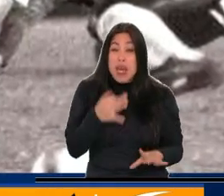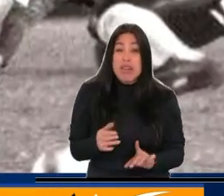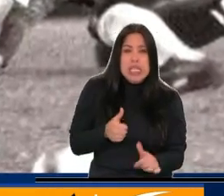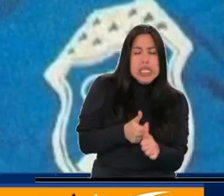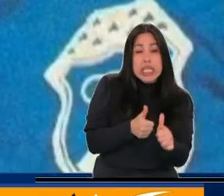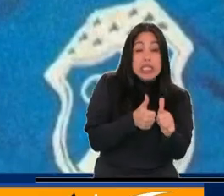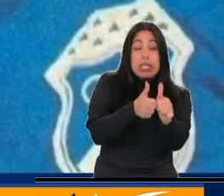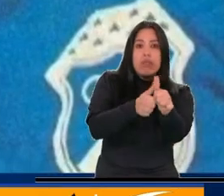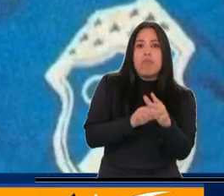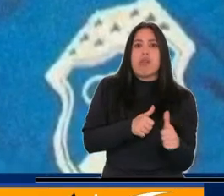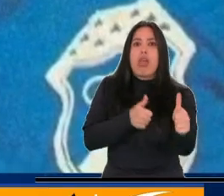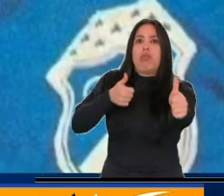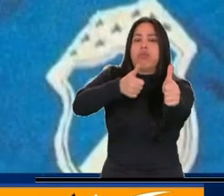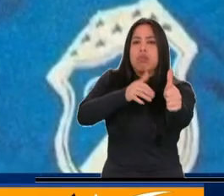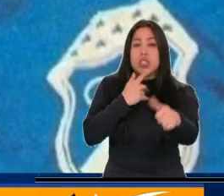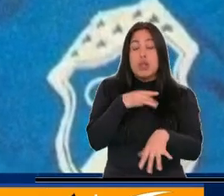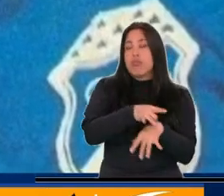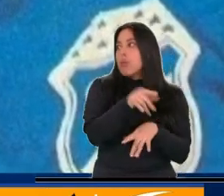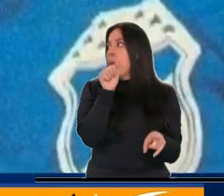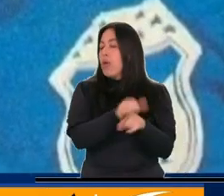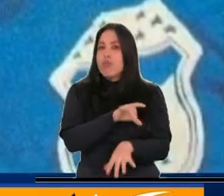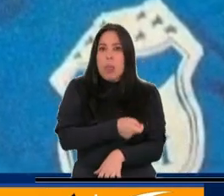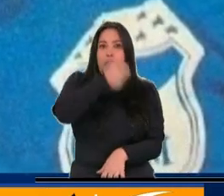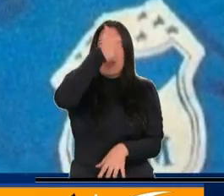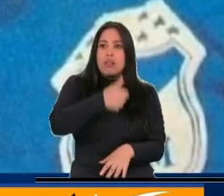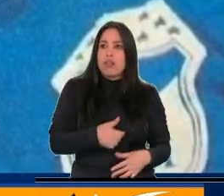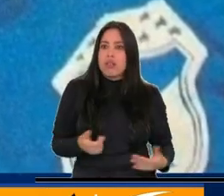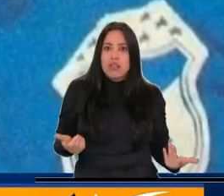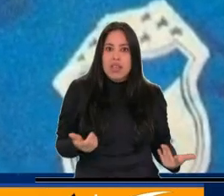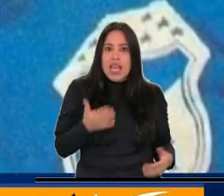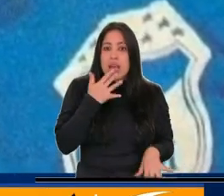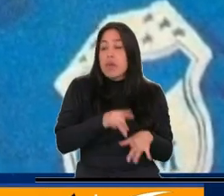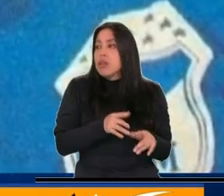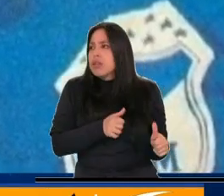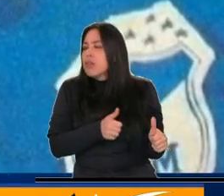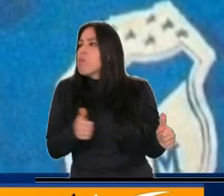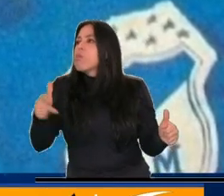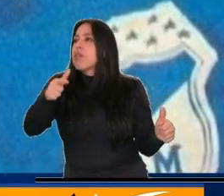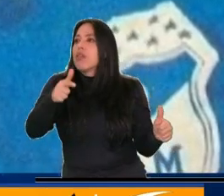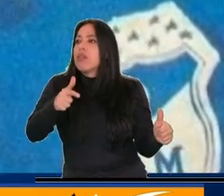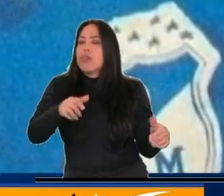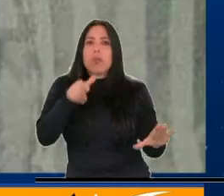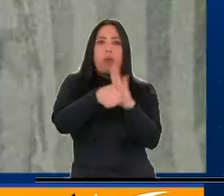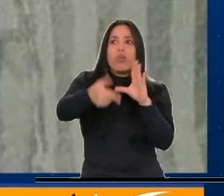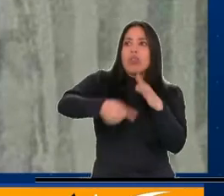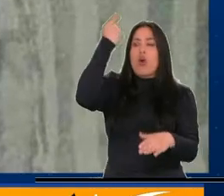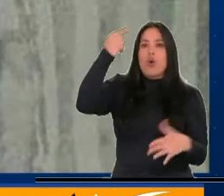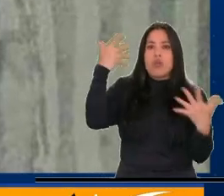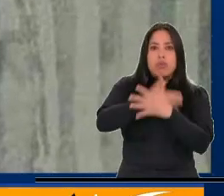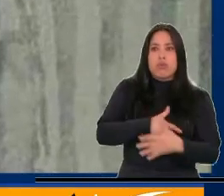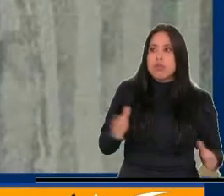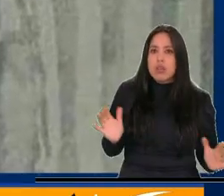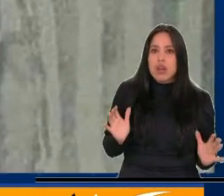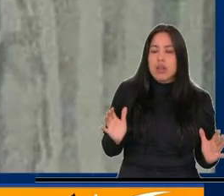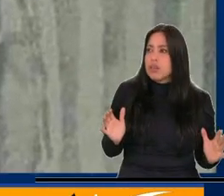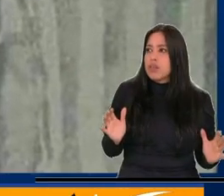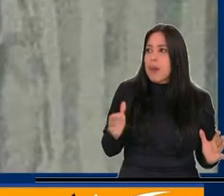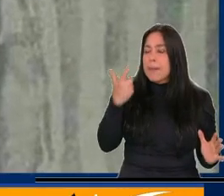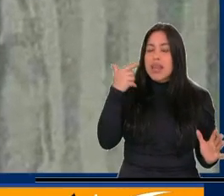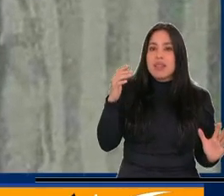uno un momento solo, porque en ese momento que lo dejaste, te gana el partido, te pintaba la cara.